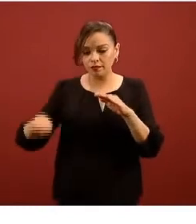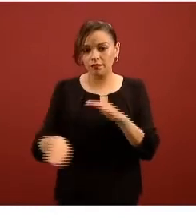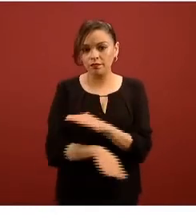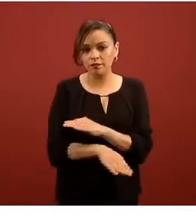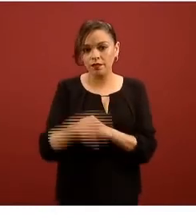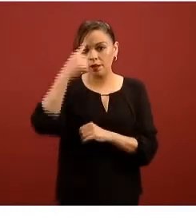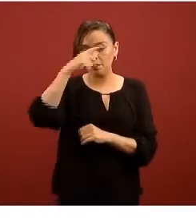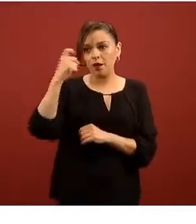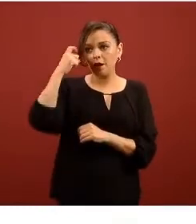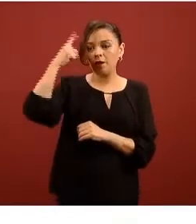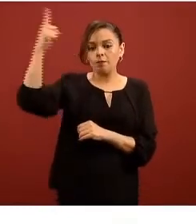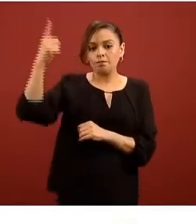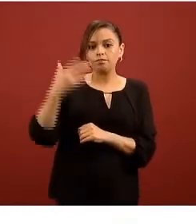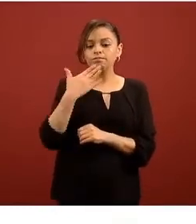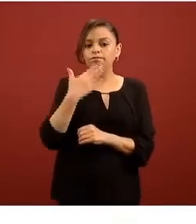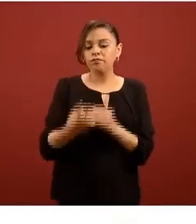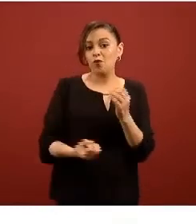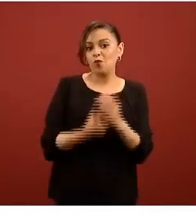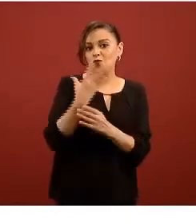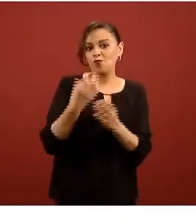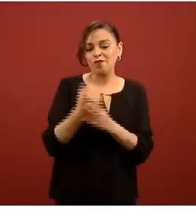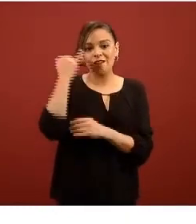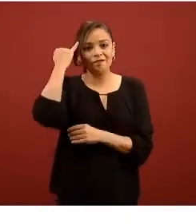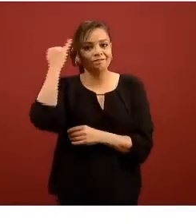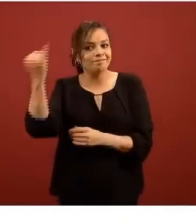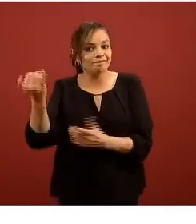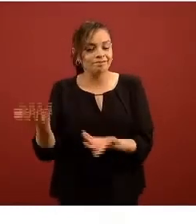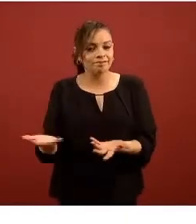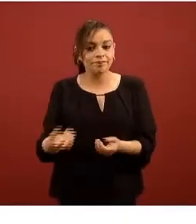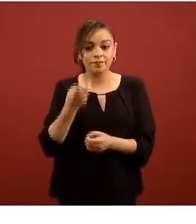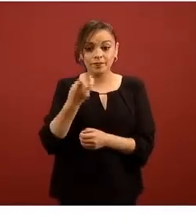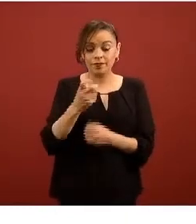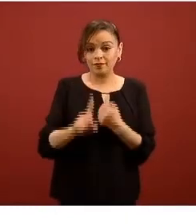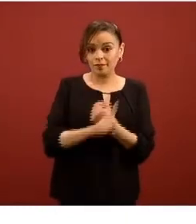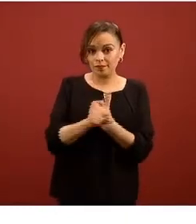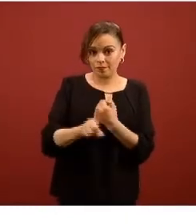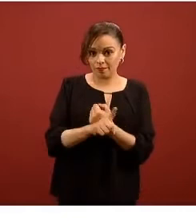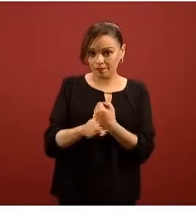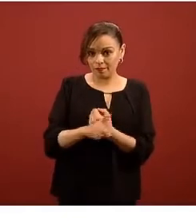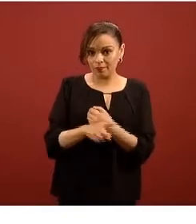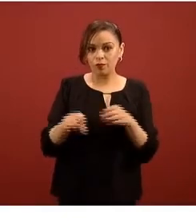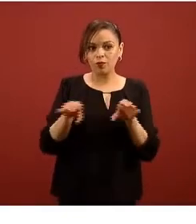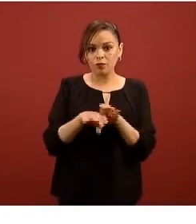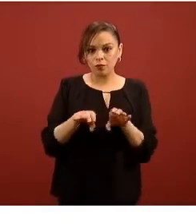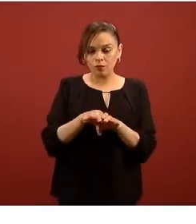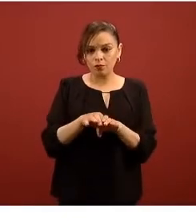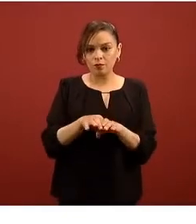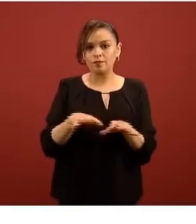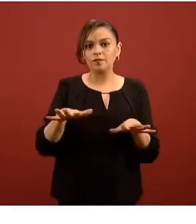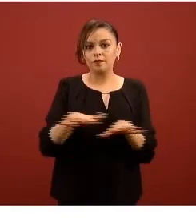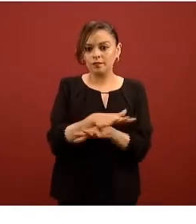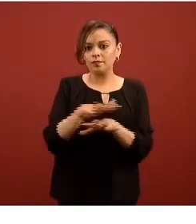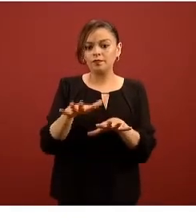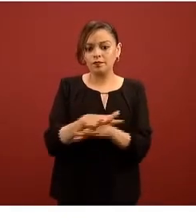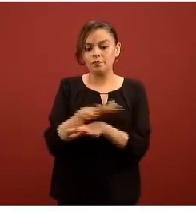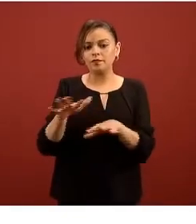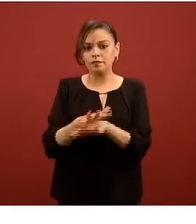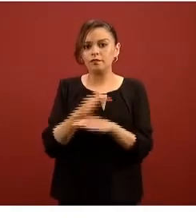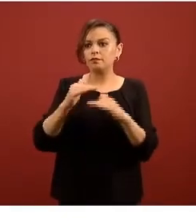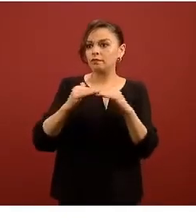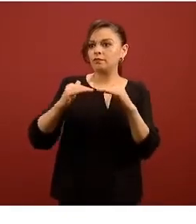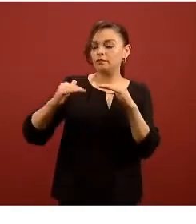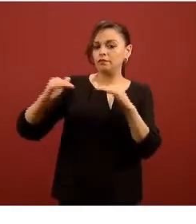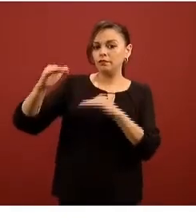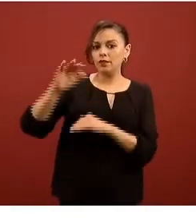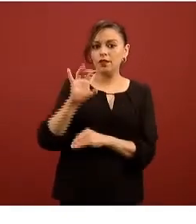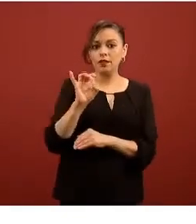para hacer más profunda la paradoja nos encontramos y esta cifra sigue creciendo que más de 35 mil